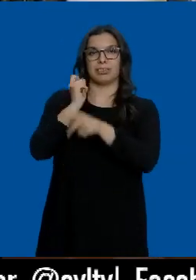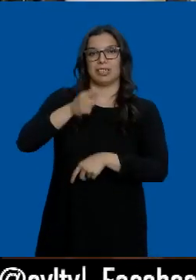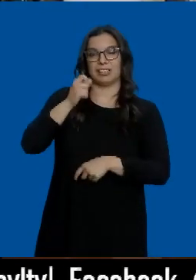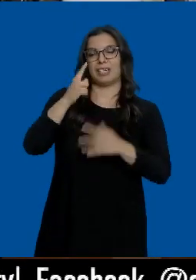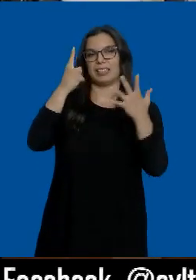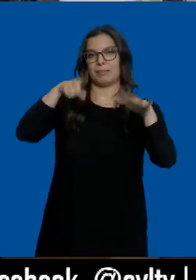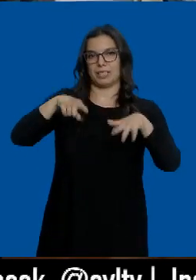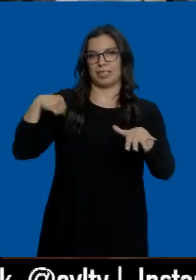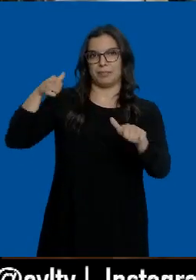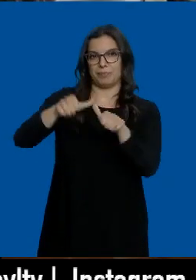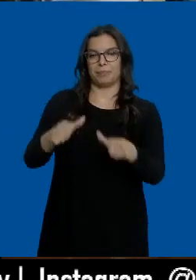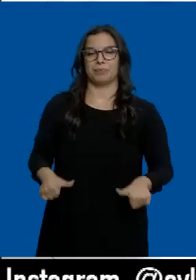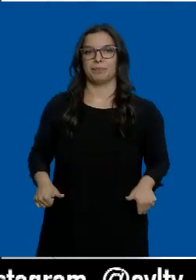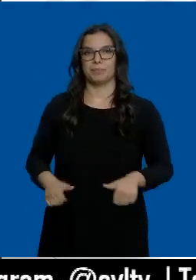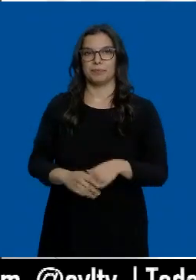6 meses.